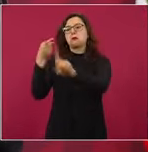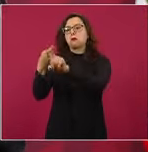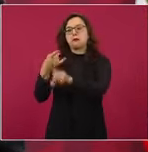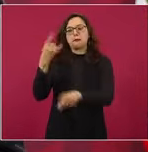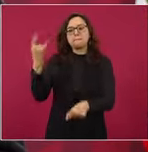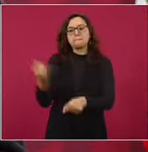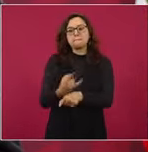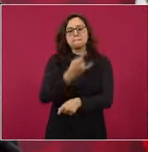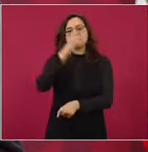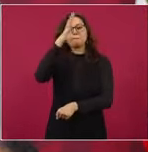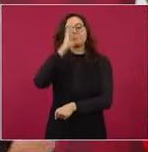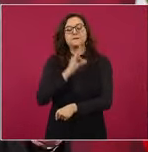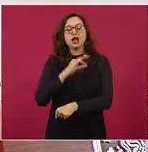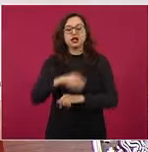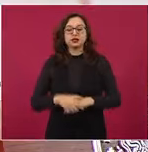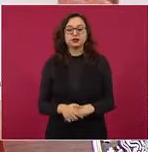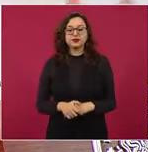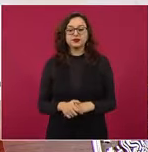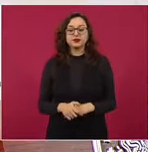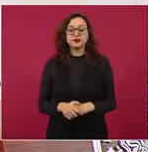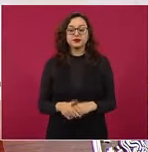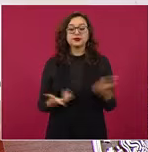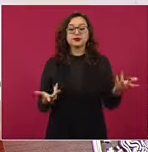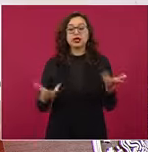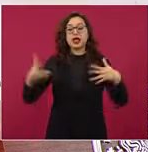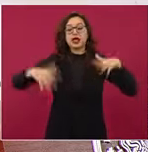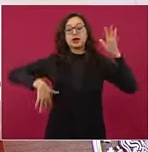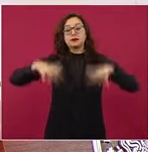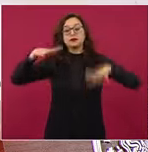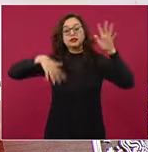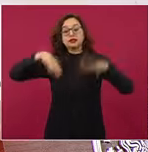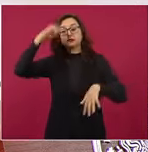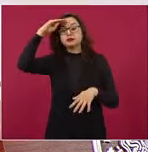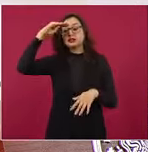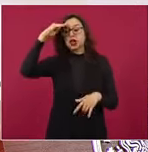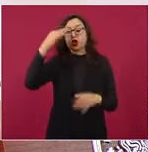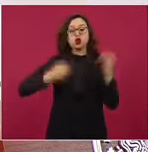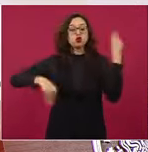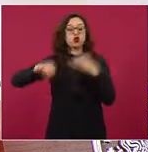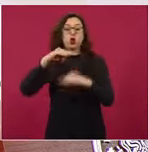repetido, se piensa que todo es capital